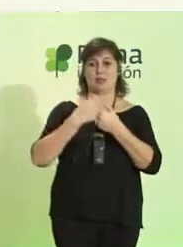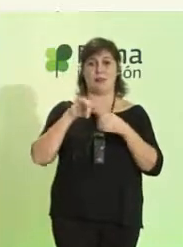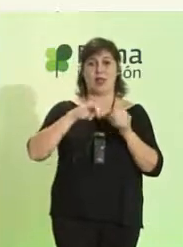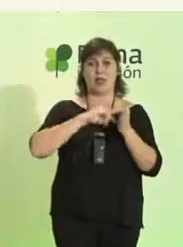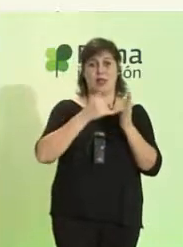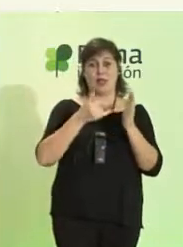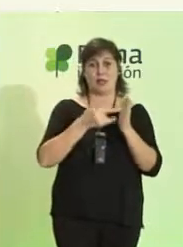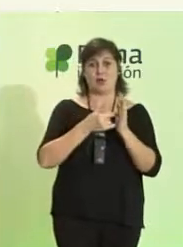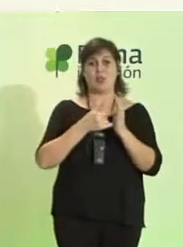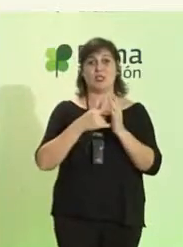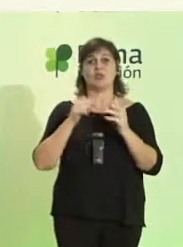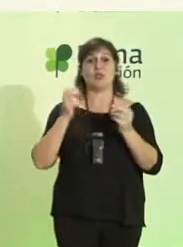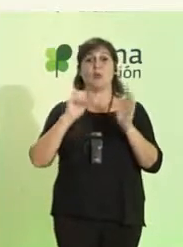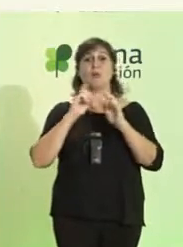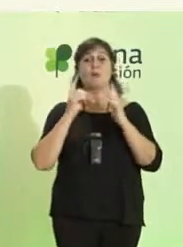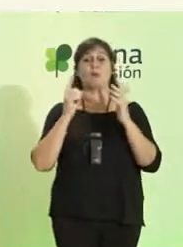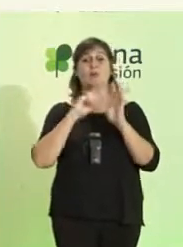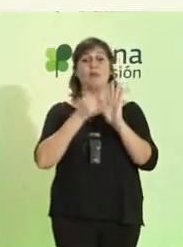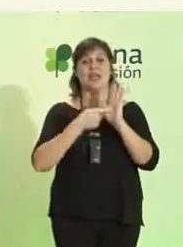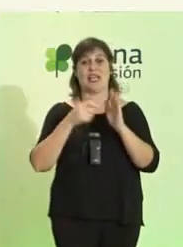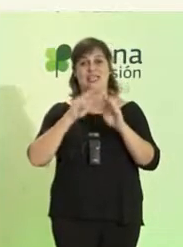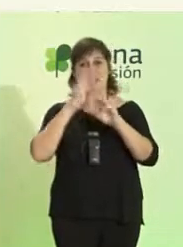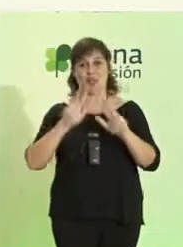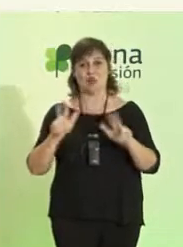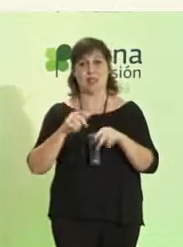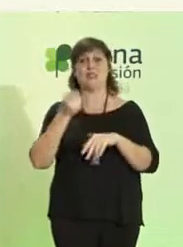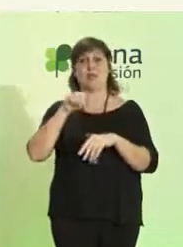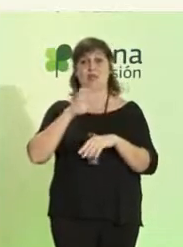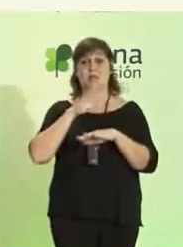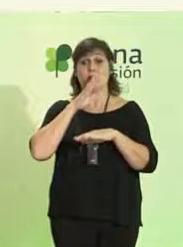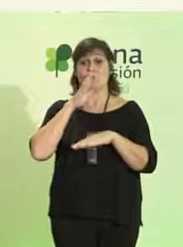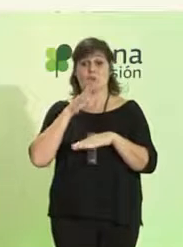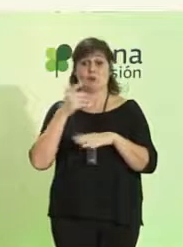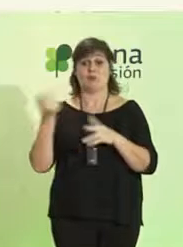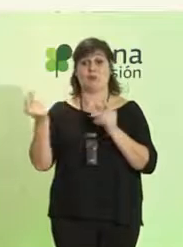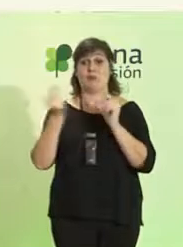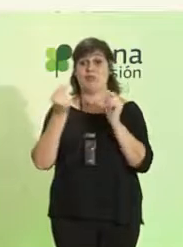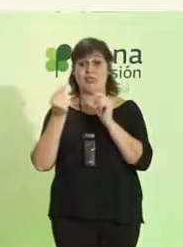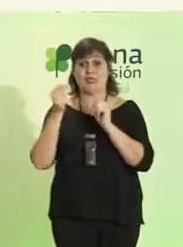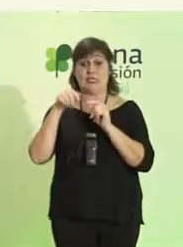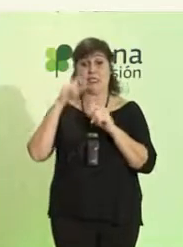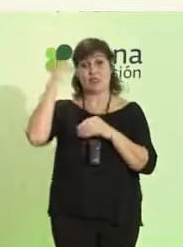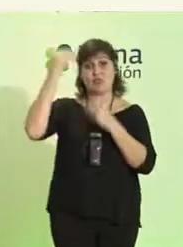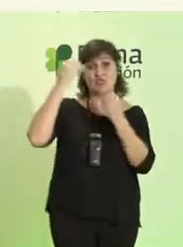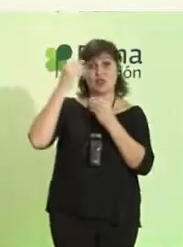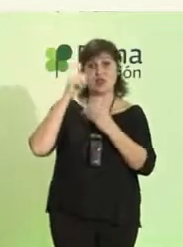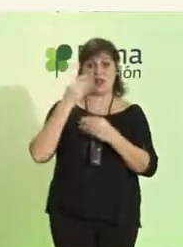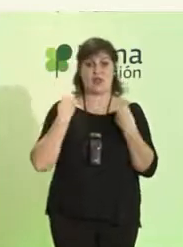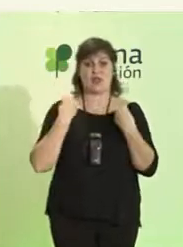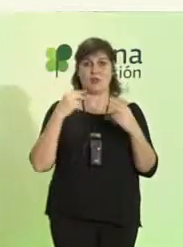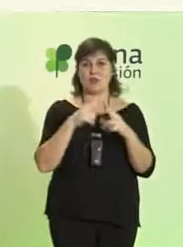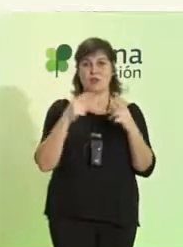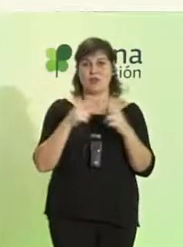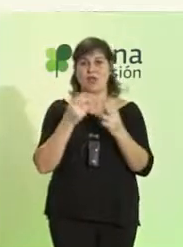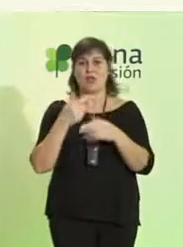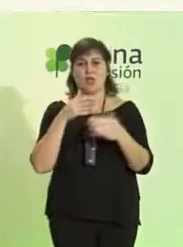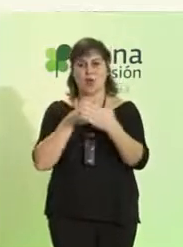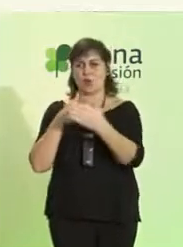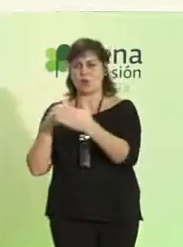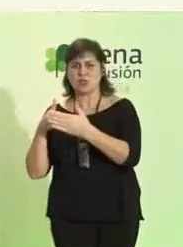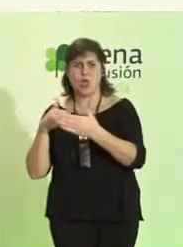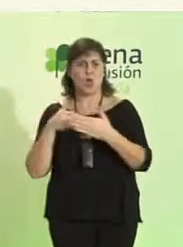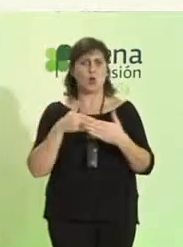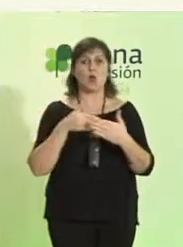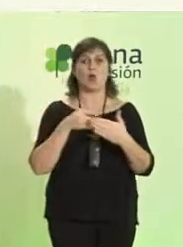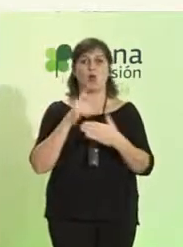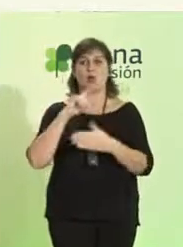su proyecto Plena Internacional y por hacernos debartir y reflexionar sobre la vida en sociedad, sobre las dificultades y obstáculos a los que